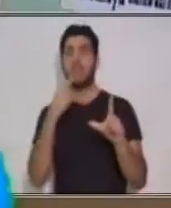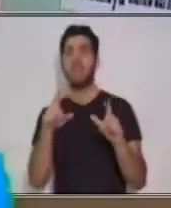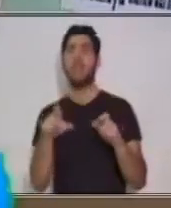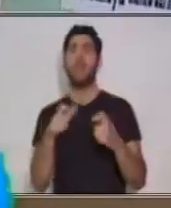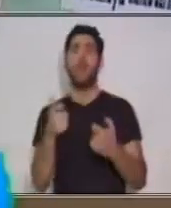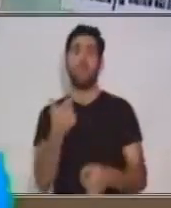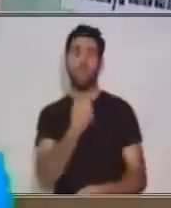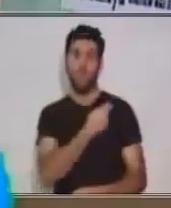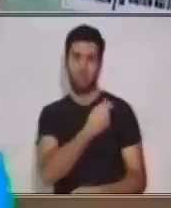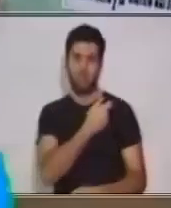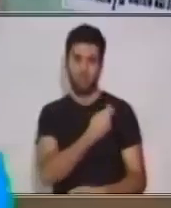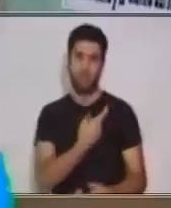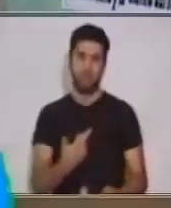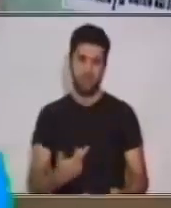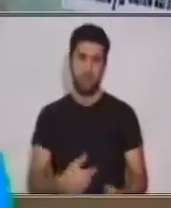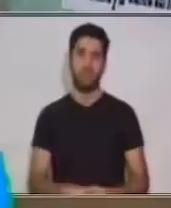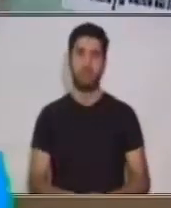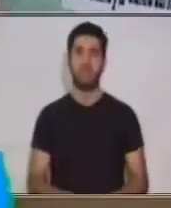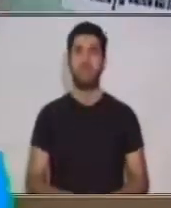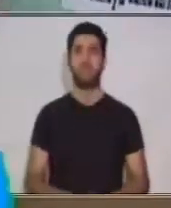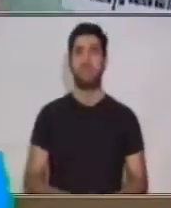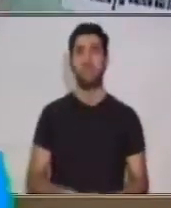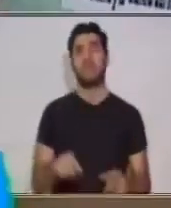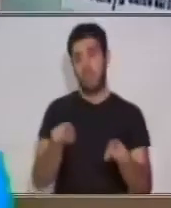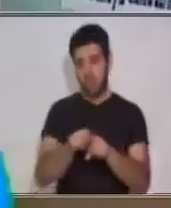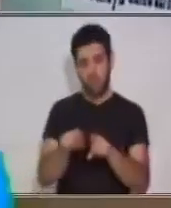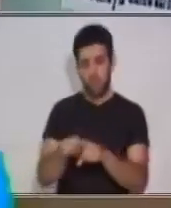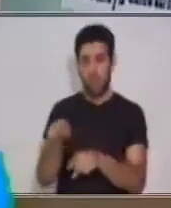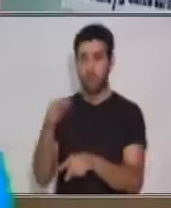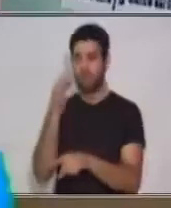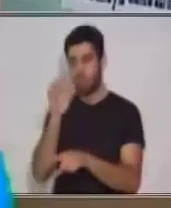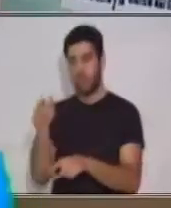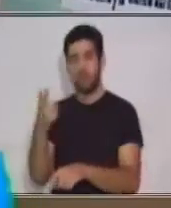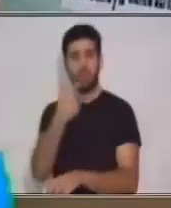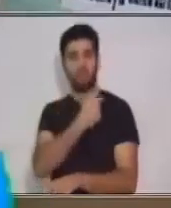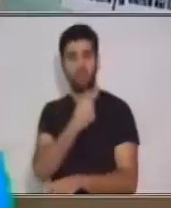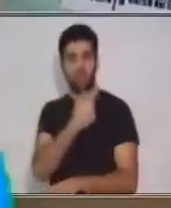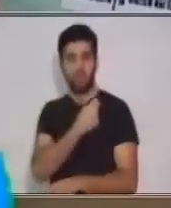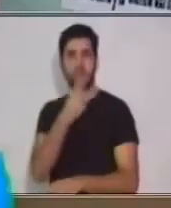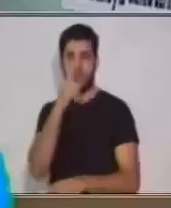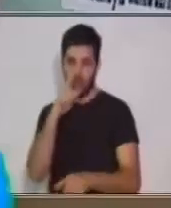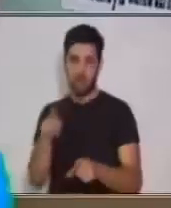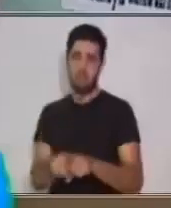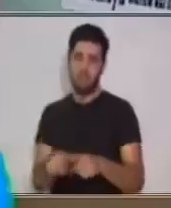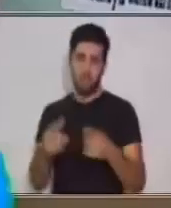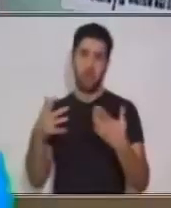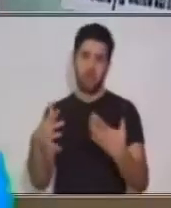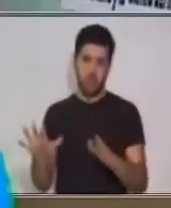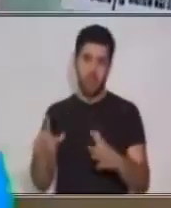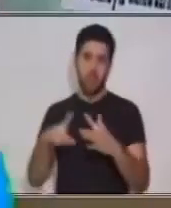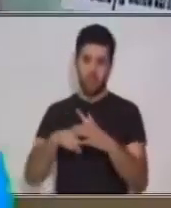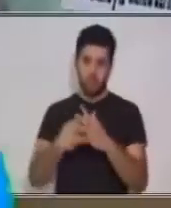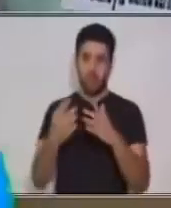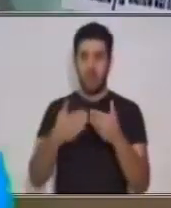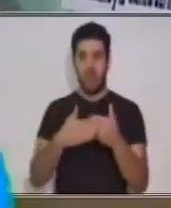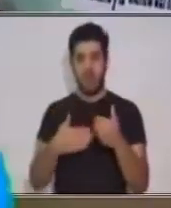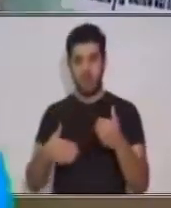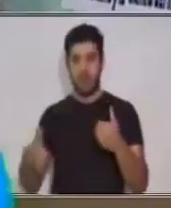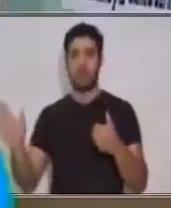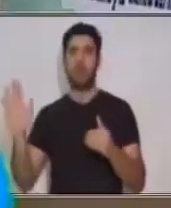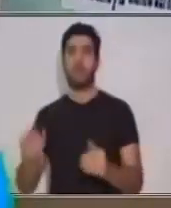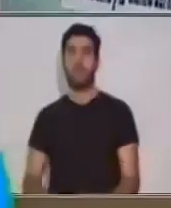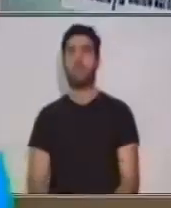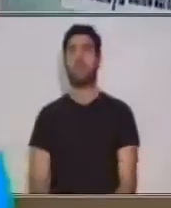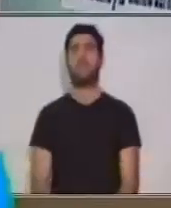Hace poco han estado vacunando también a las niñas de 10 años en adelante. Puede ser que a ti también te hayan llegado a vacunar. Y tienes un carnet